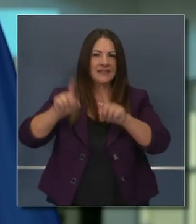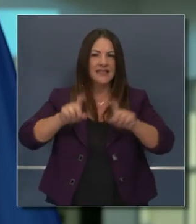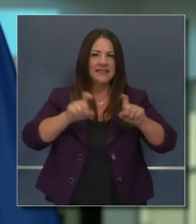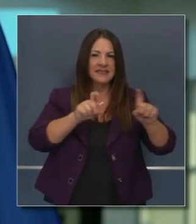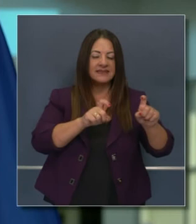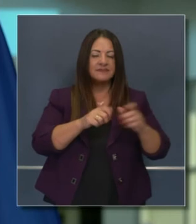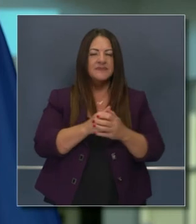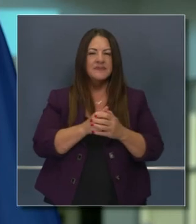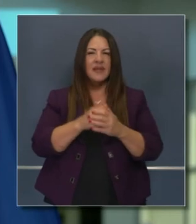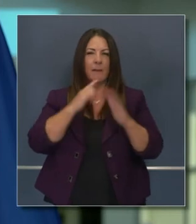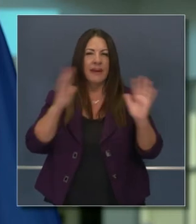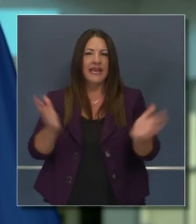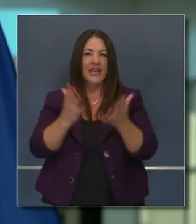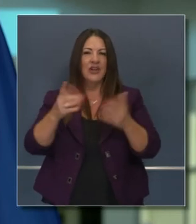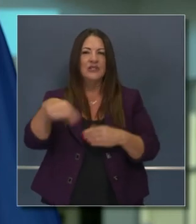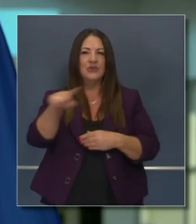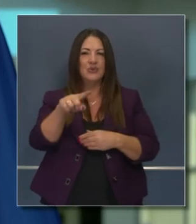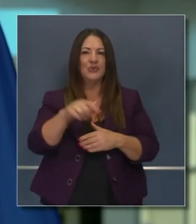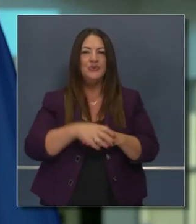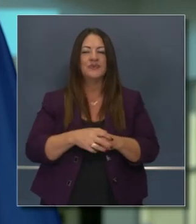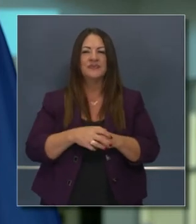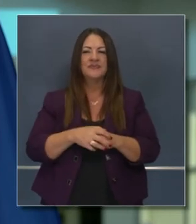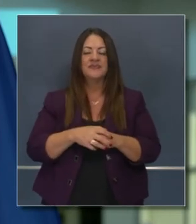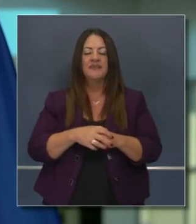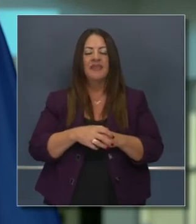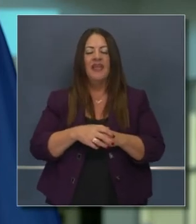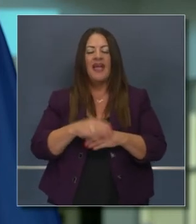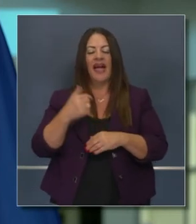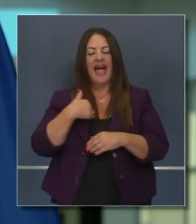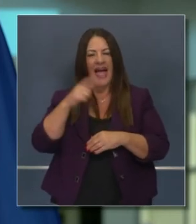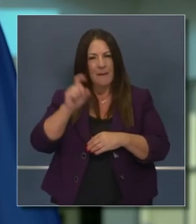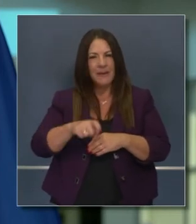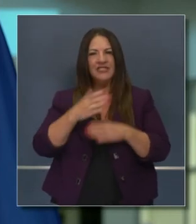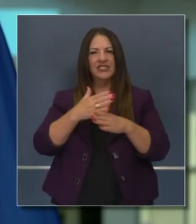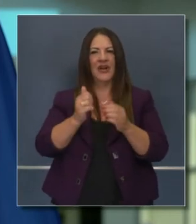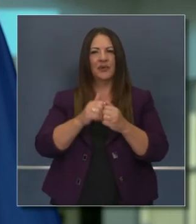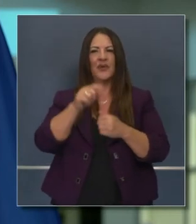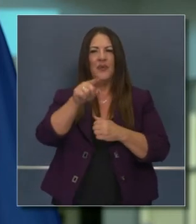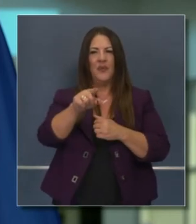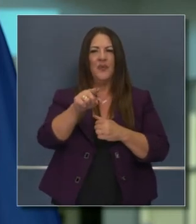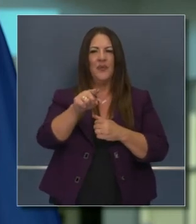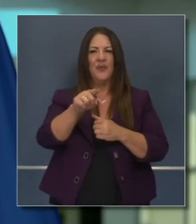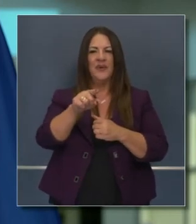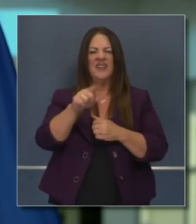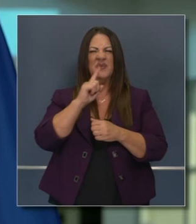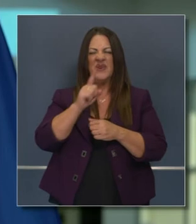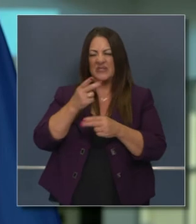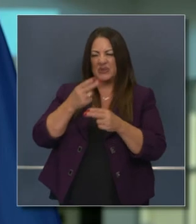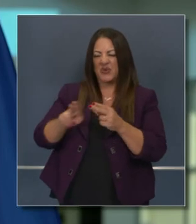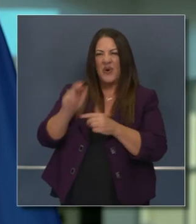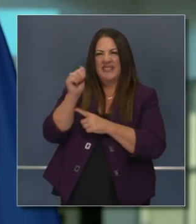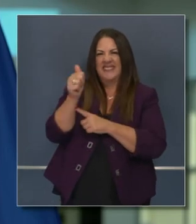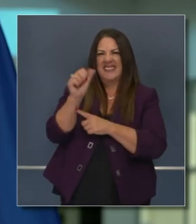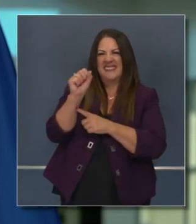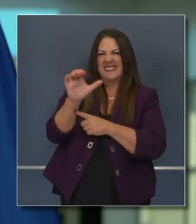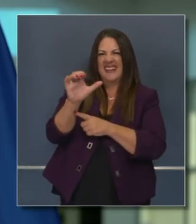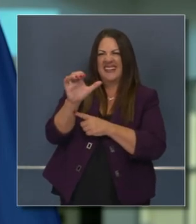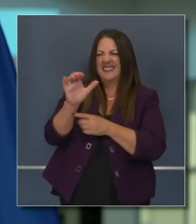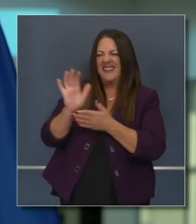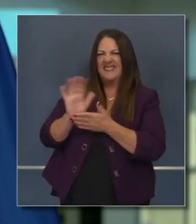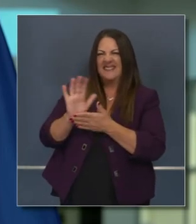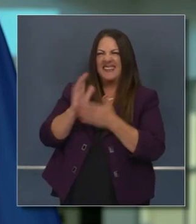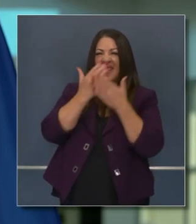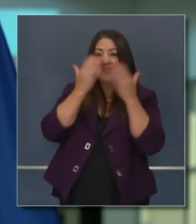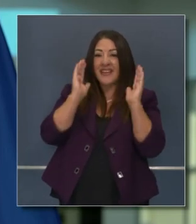noticias sobre las pruebas y quiero instarlos una vez más a que nos acompañen. Y quiero compartir con ustedes